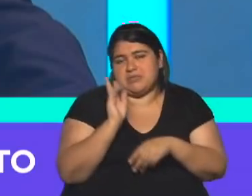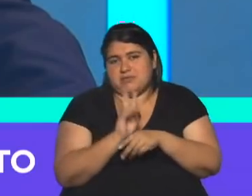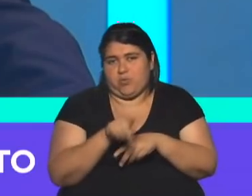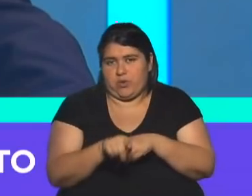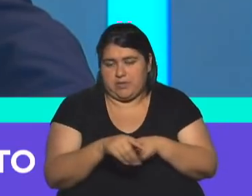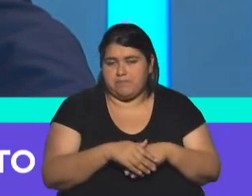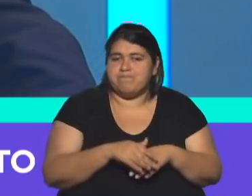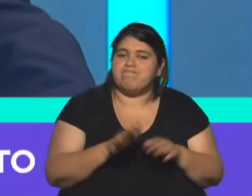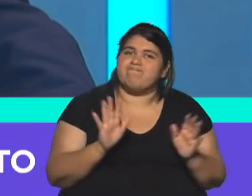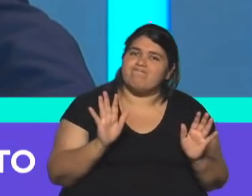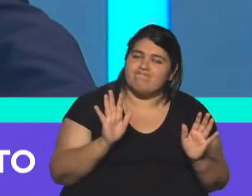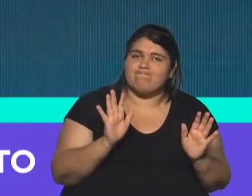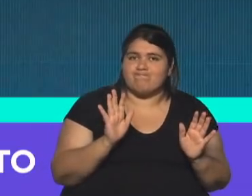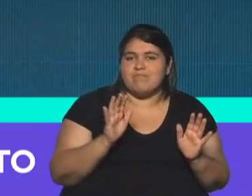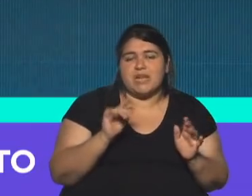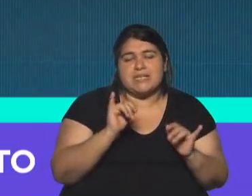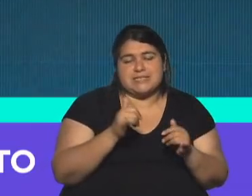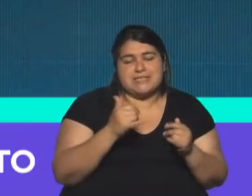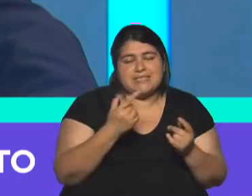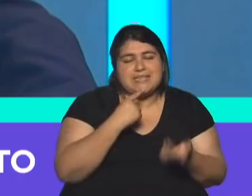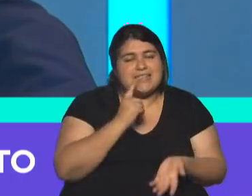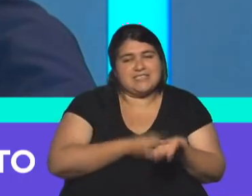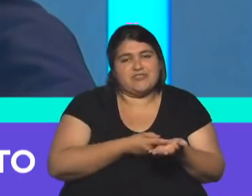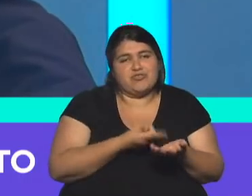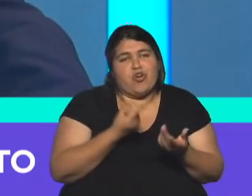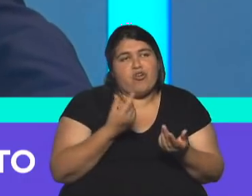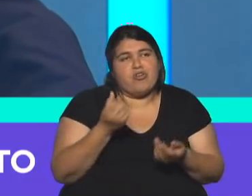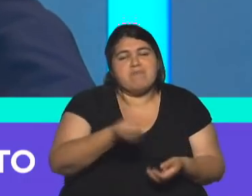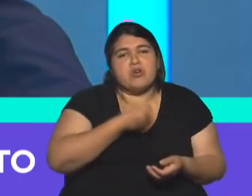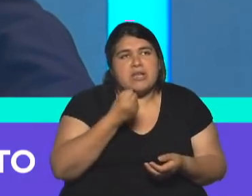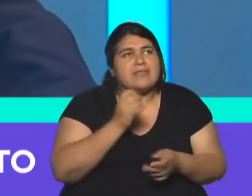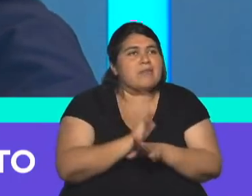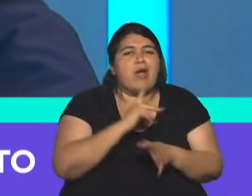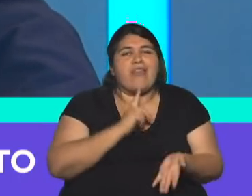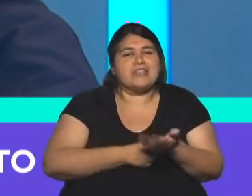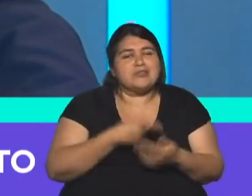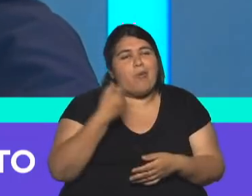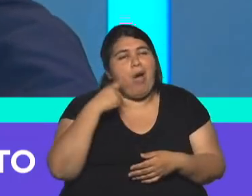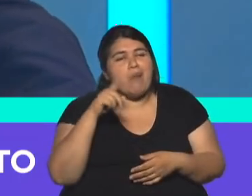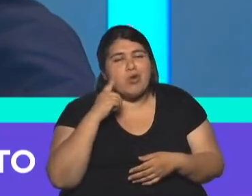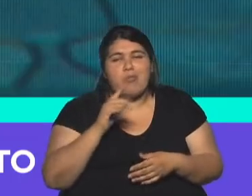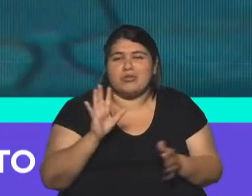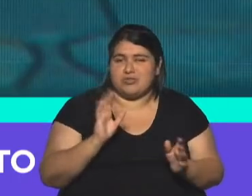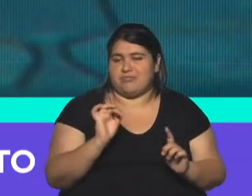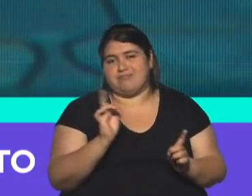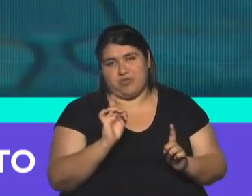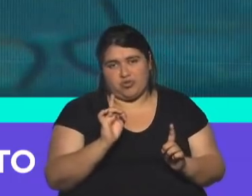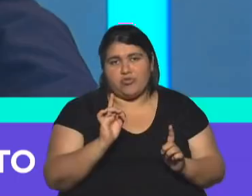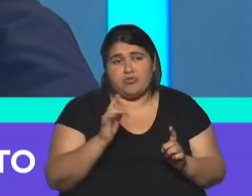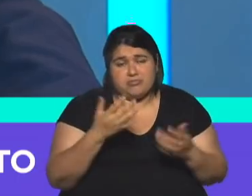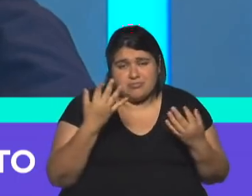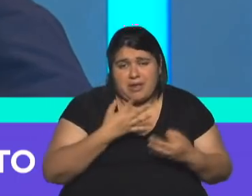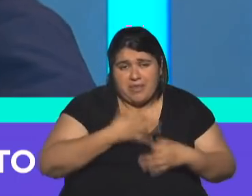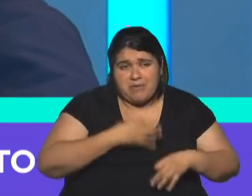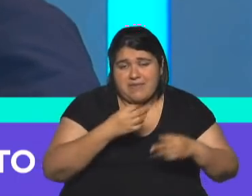absolutamente necesaria. No es una medida que se elige porque vamos a hacer tal política. No había dólares para